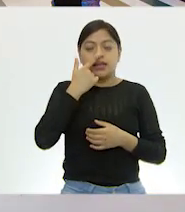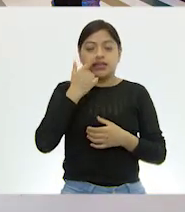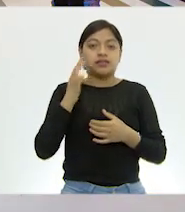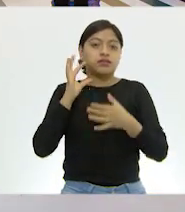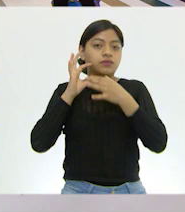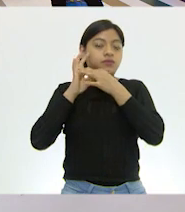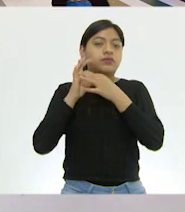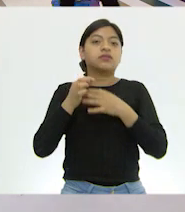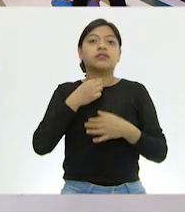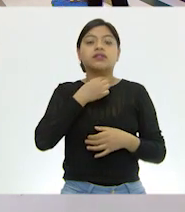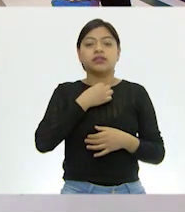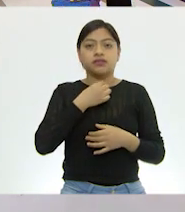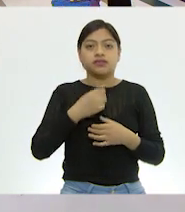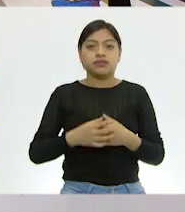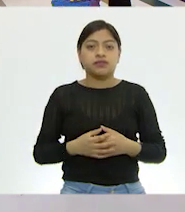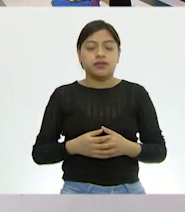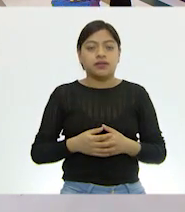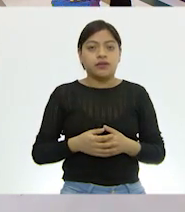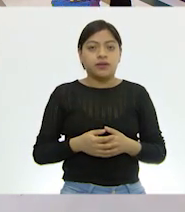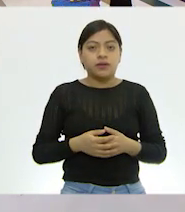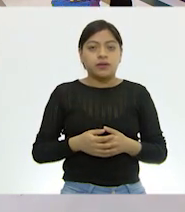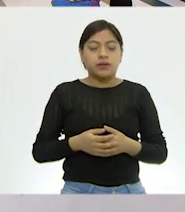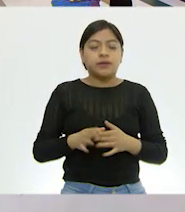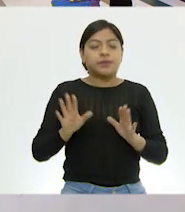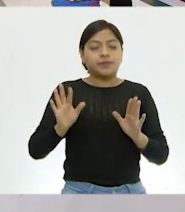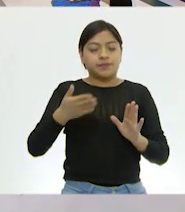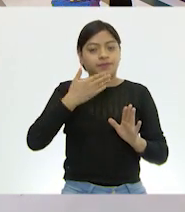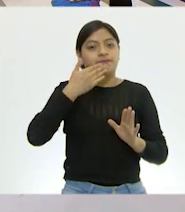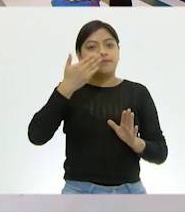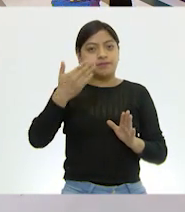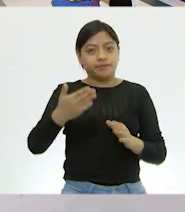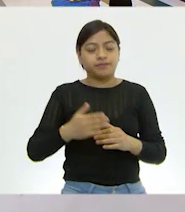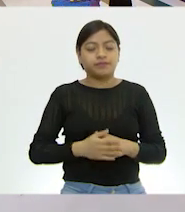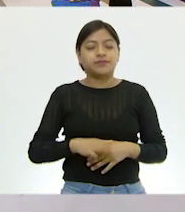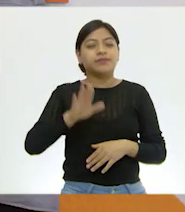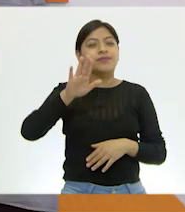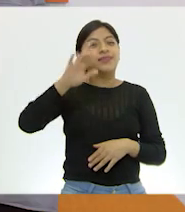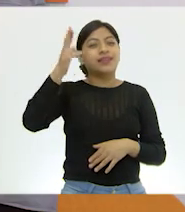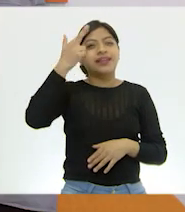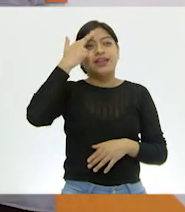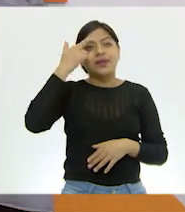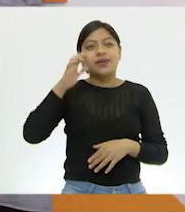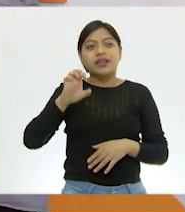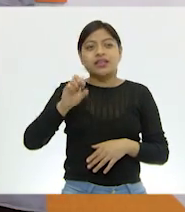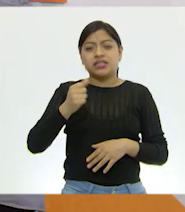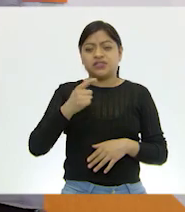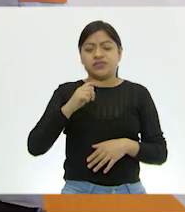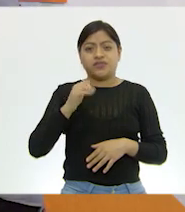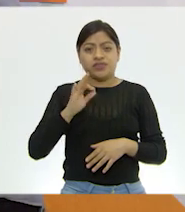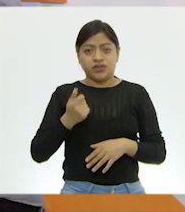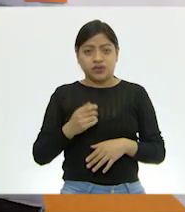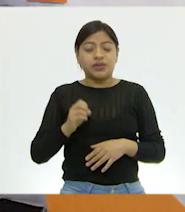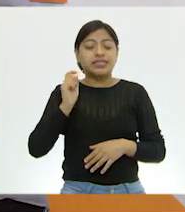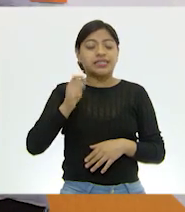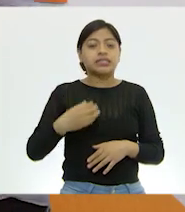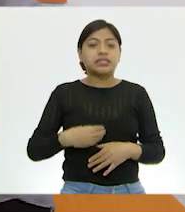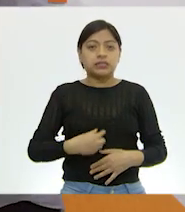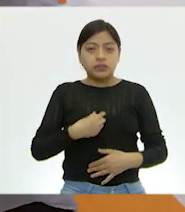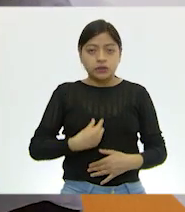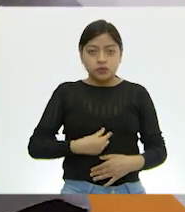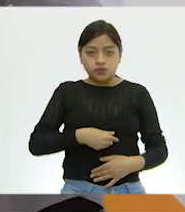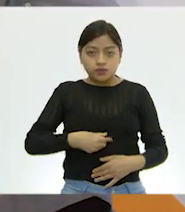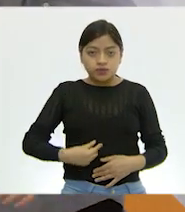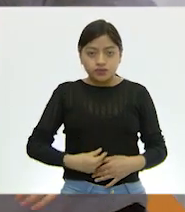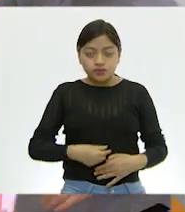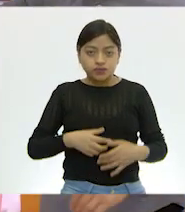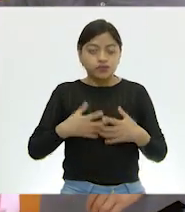la faringe la voy a poner aquí arribita. Perfecto. Recuerden que el esófago es una de las partes del sistema digestivo. Tal